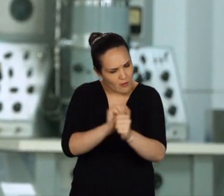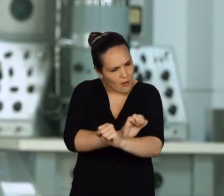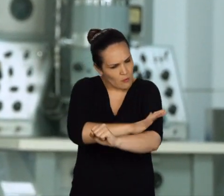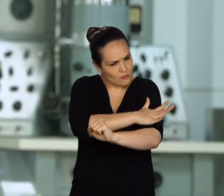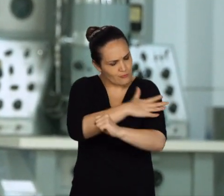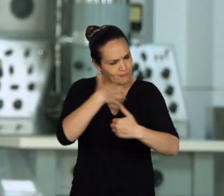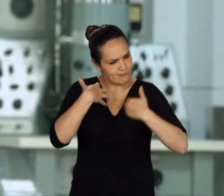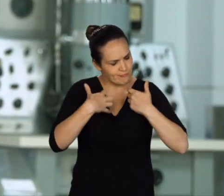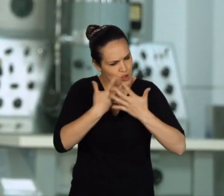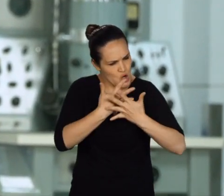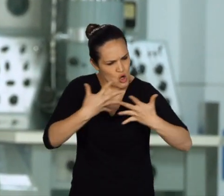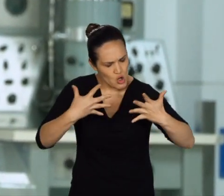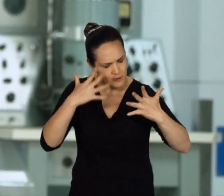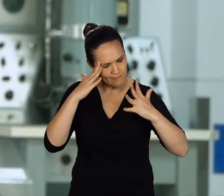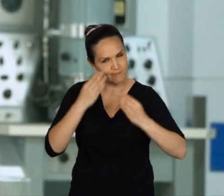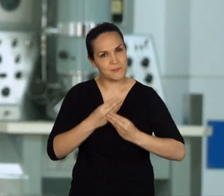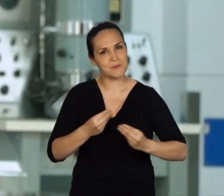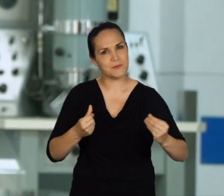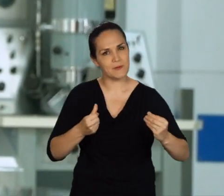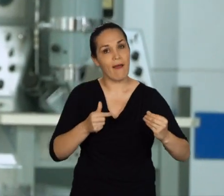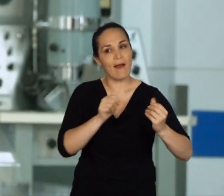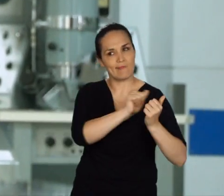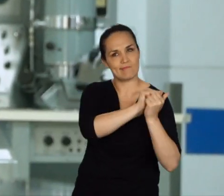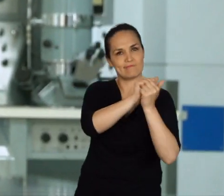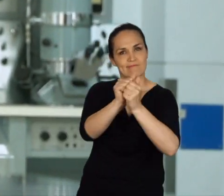sino también su acompañamiento emocional y personal.